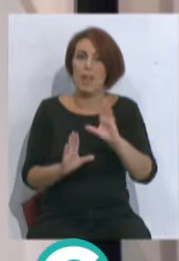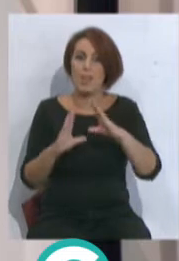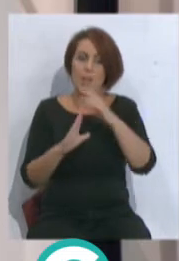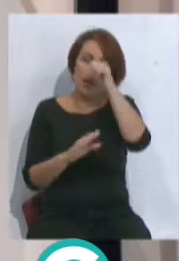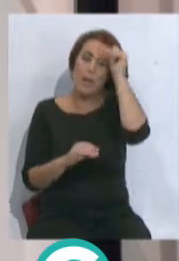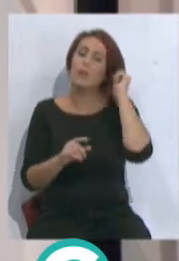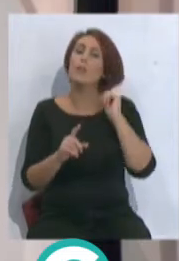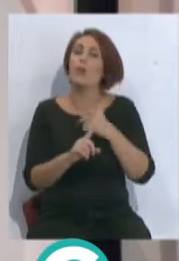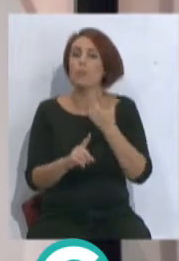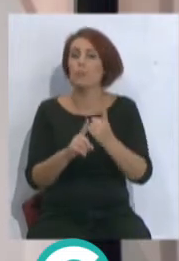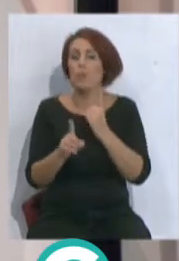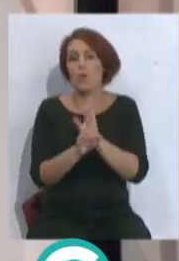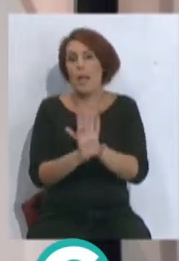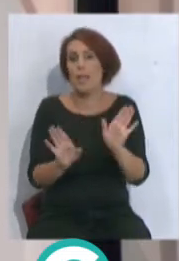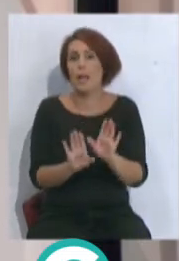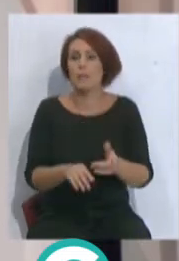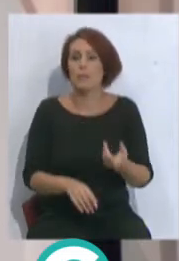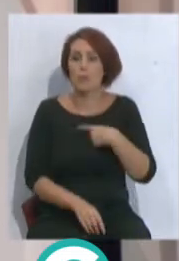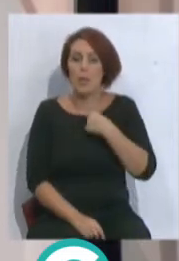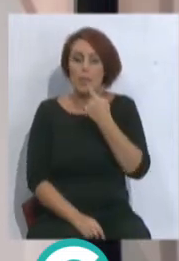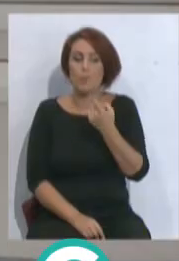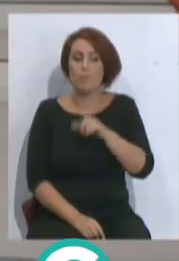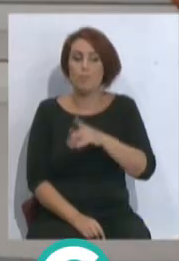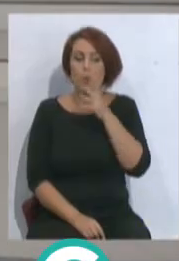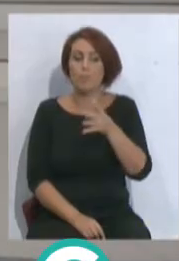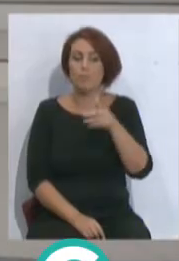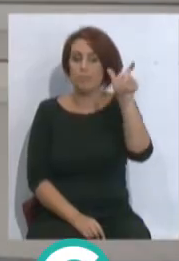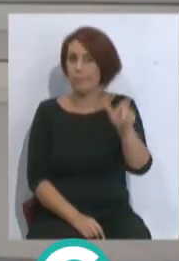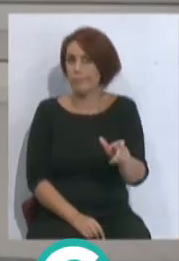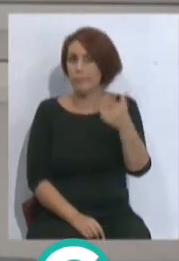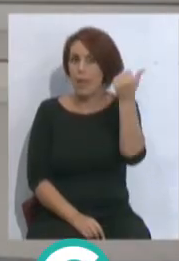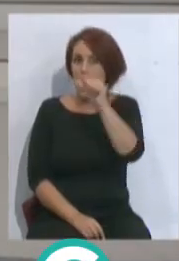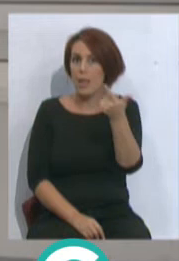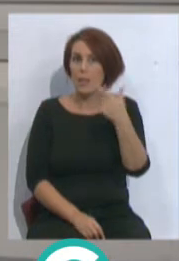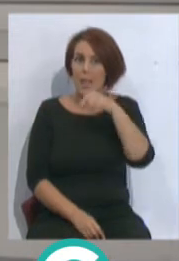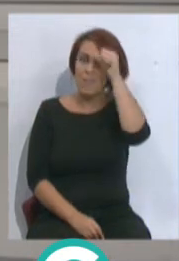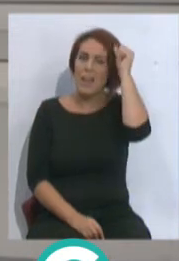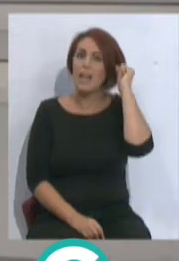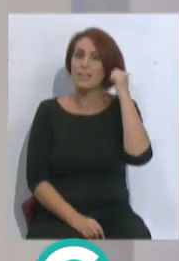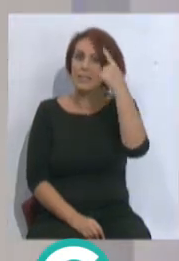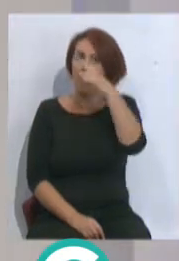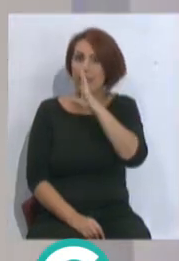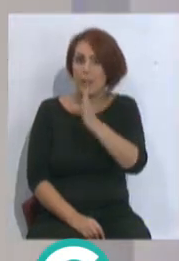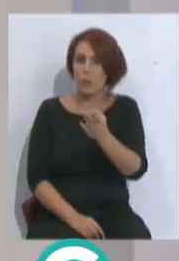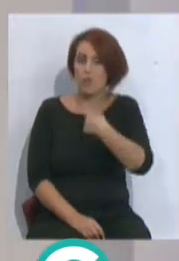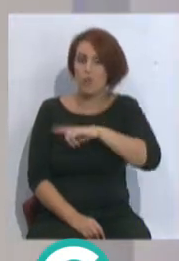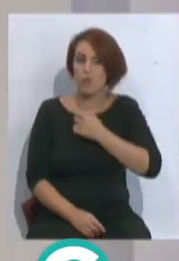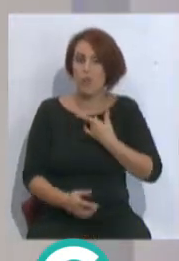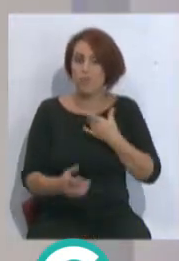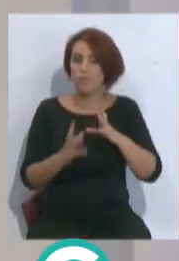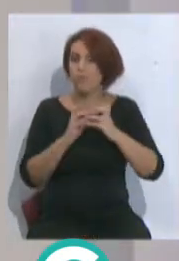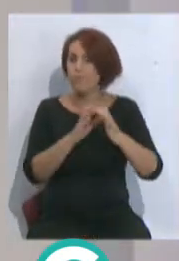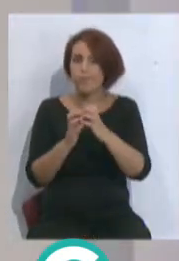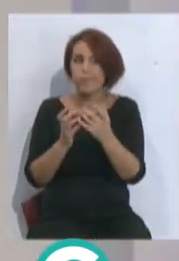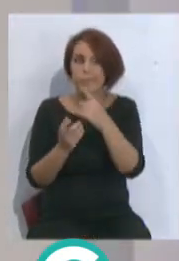se la podemos poner. Y nosotros cerberianos, nosotros... Bueno, lo decimos también porque él, Álvaro Cervera lo sabe directamente, que hemos tenido charlas en común con